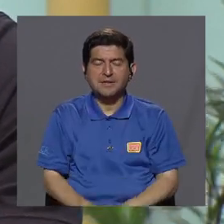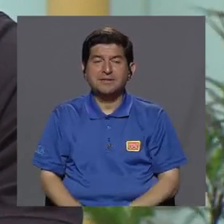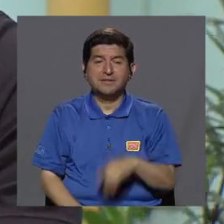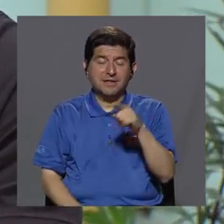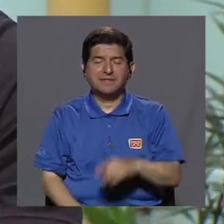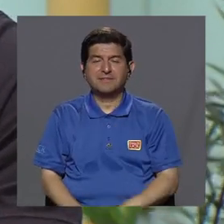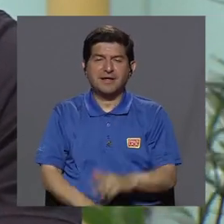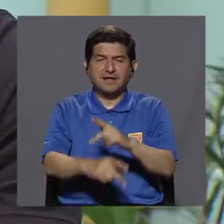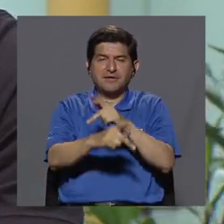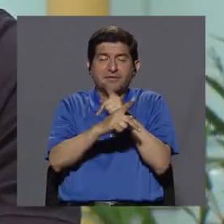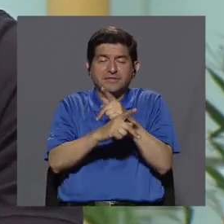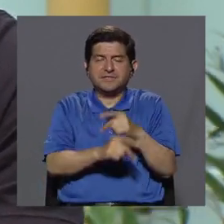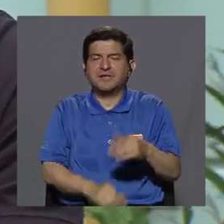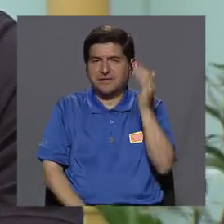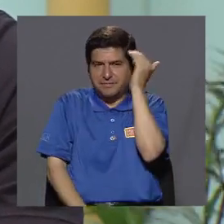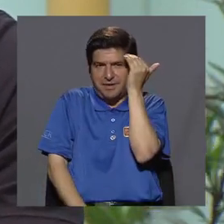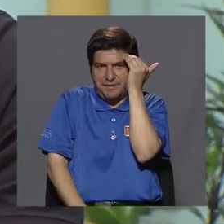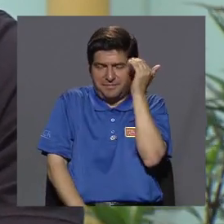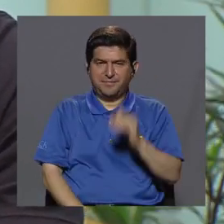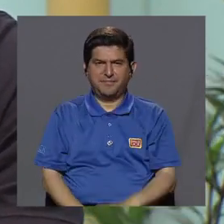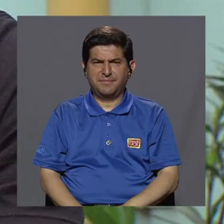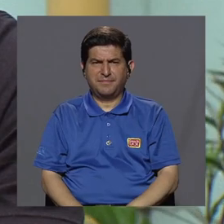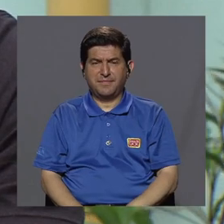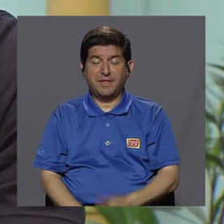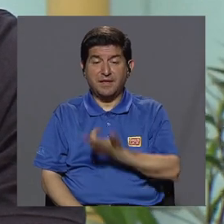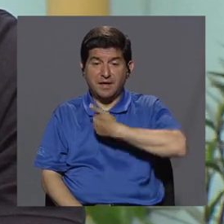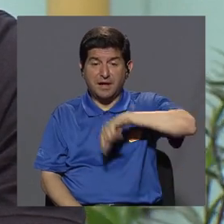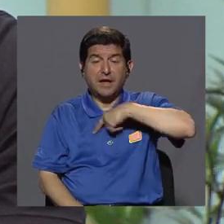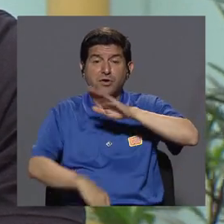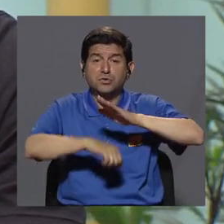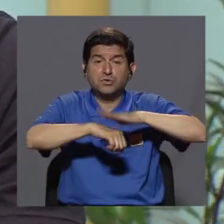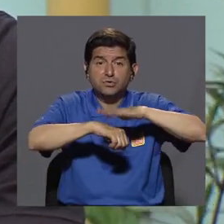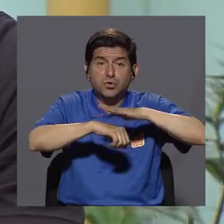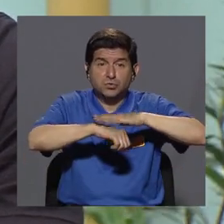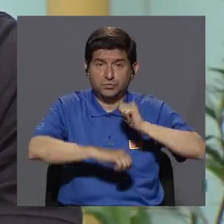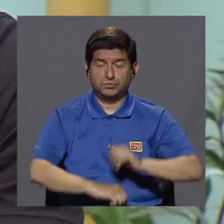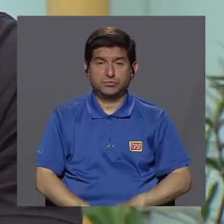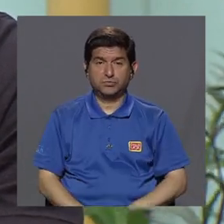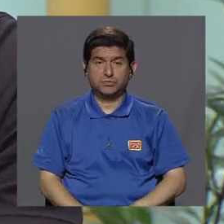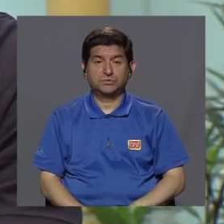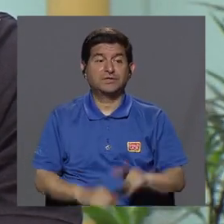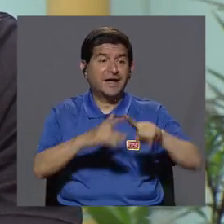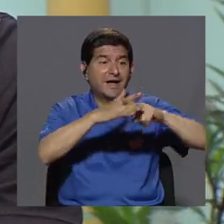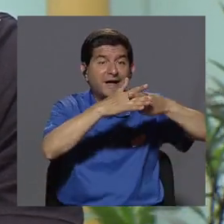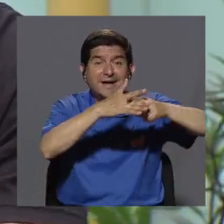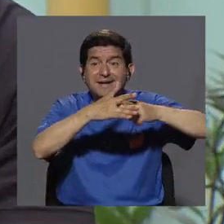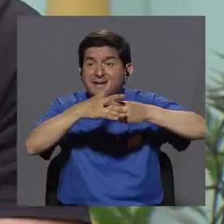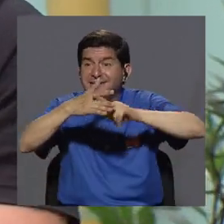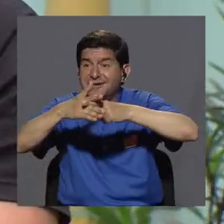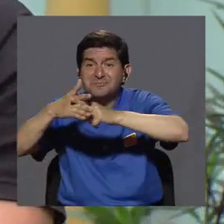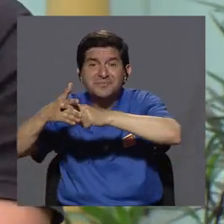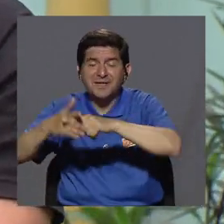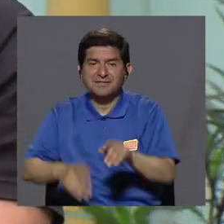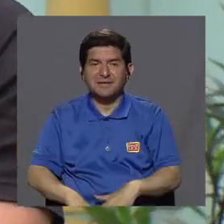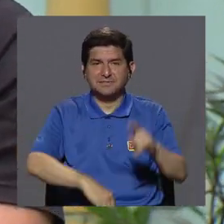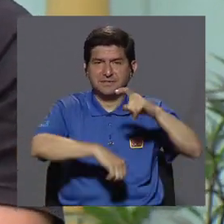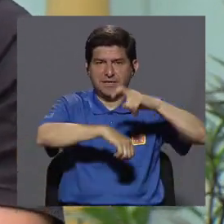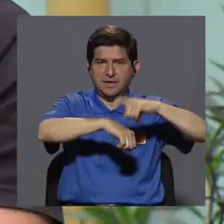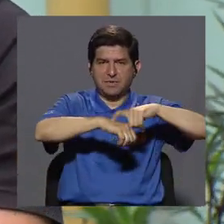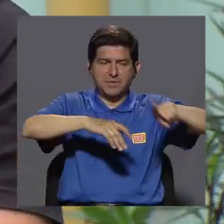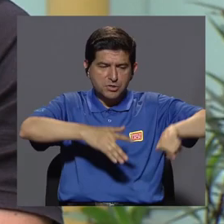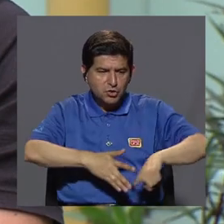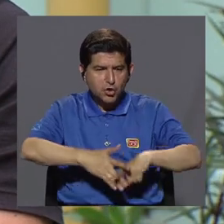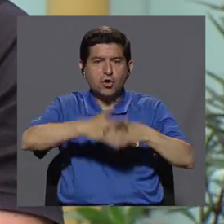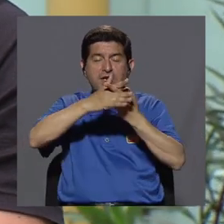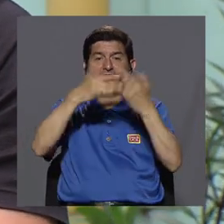la parte de la reserva cognitiva, que esa reserva cognitiva son las que a nosotros nos permite, por ejemplo, nos va a dar herramientas para